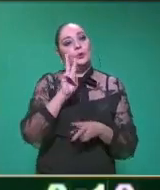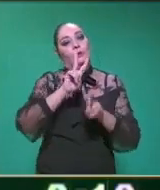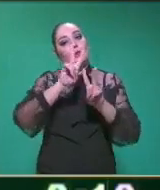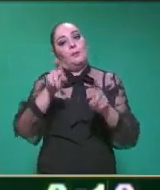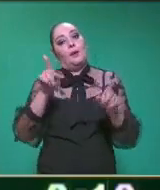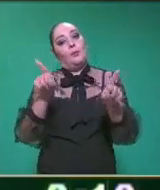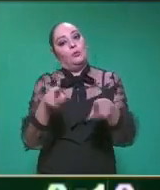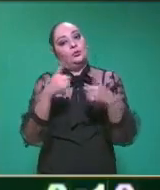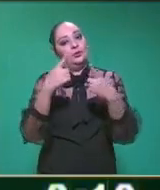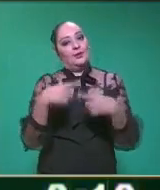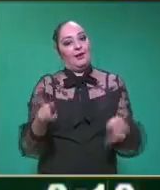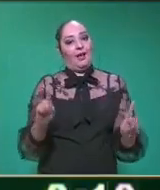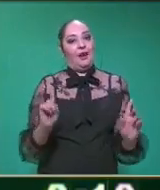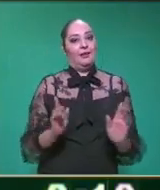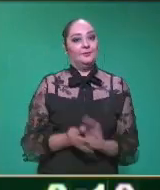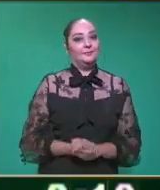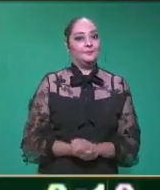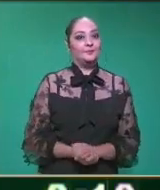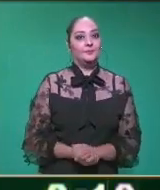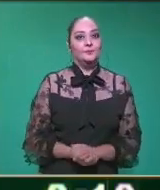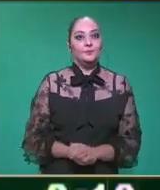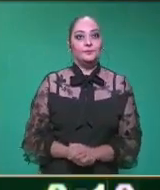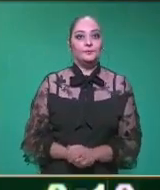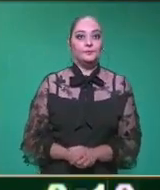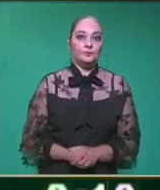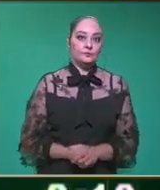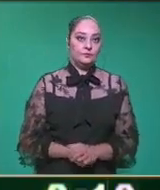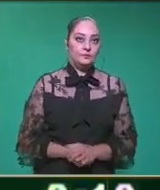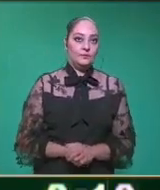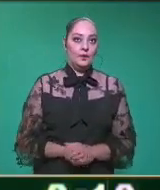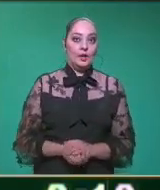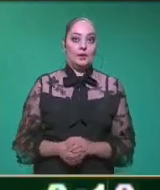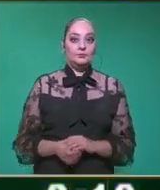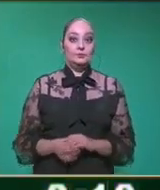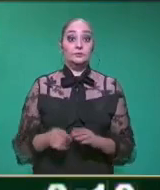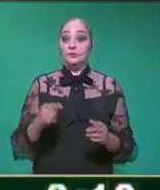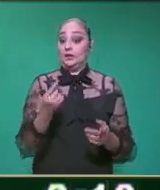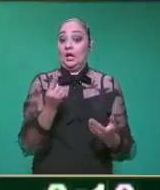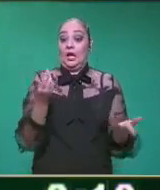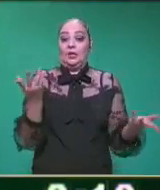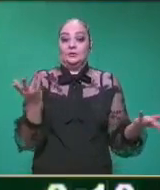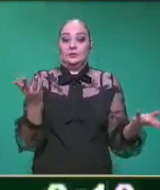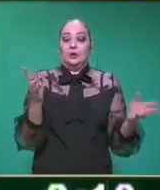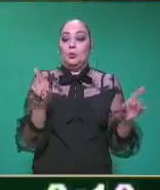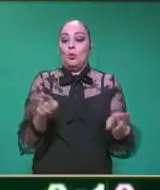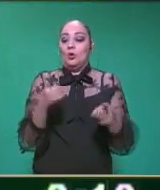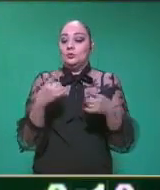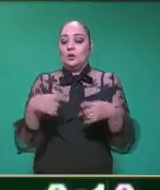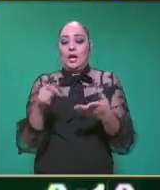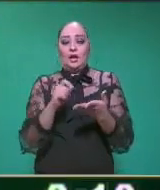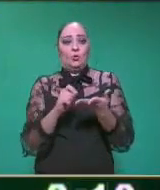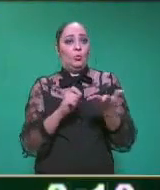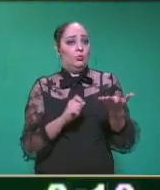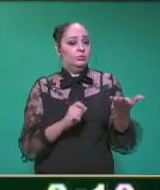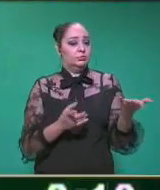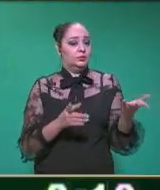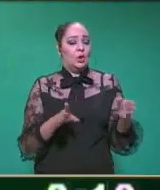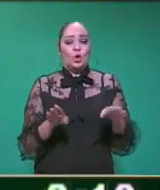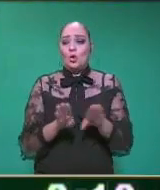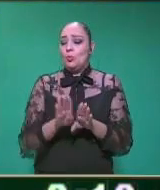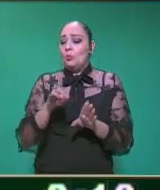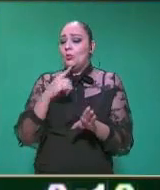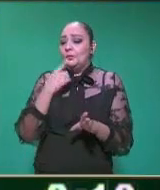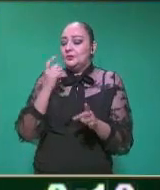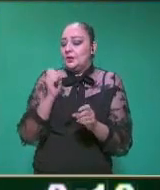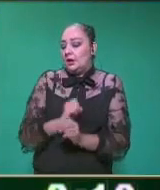Claro, maestra. Maestra, ¿qué es la composición musical? ¿Cómo podemos definir en palabras